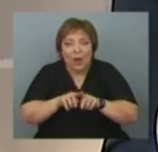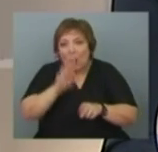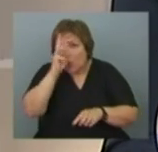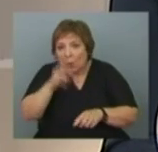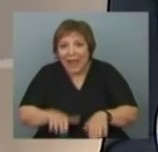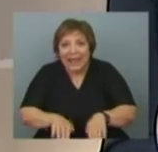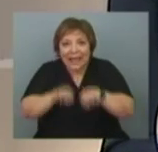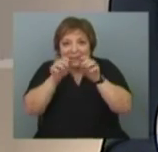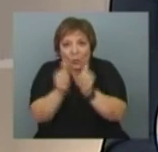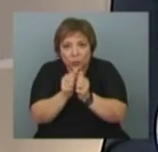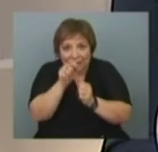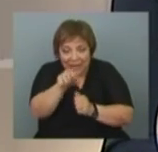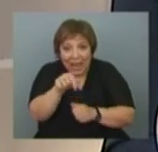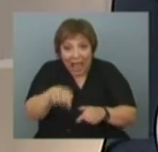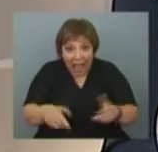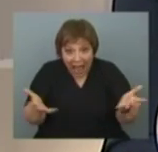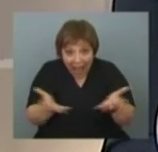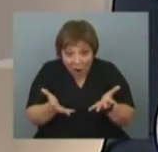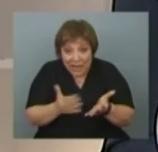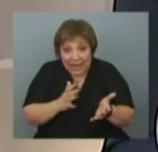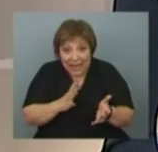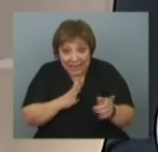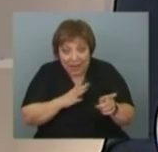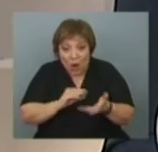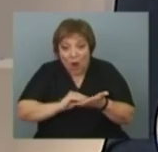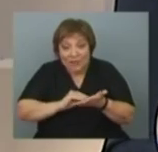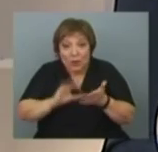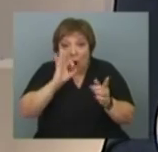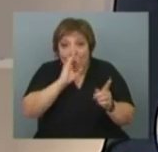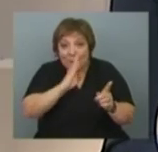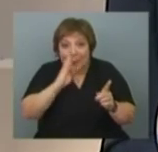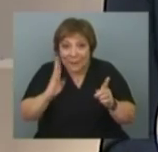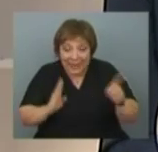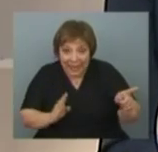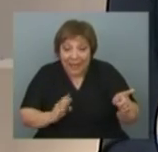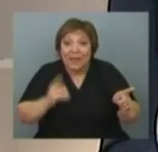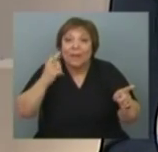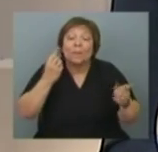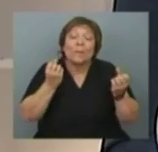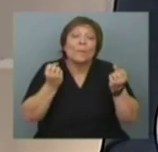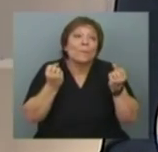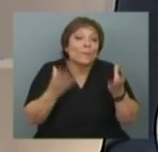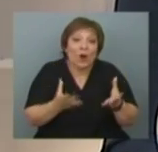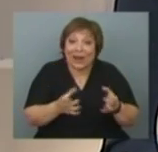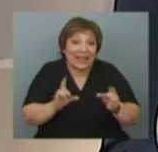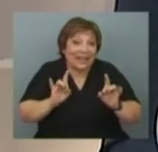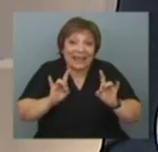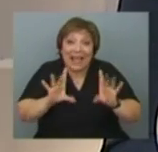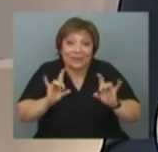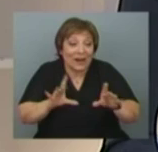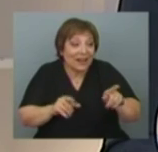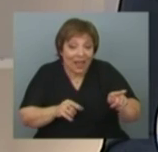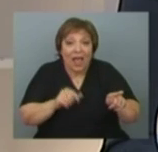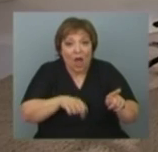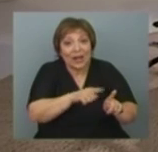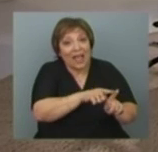Contigo, que hoy está en la órbita de la Oficina de Planeamiento y Presupuestos, pero que por razones naturales va a